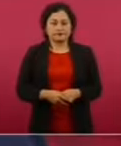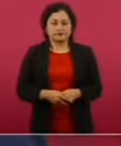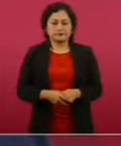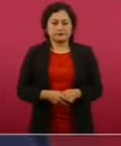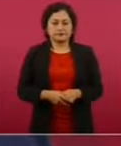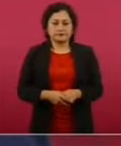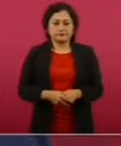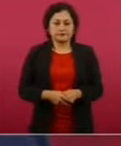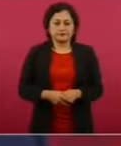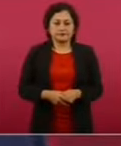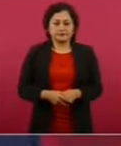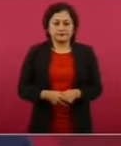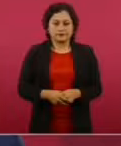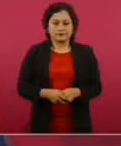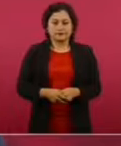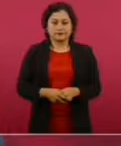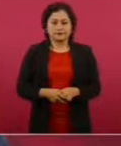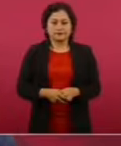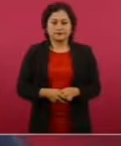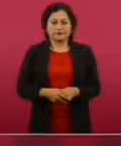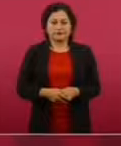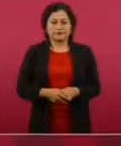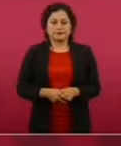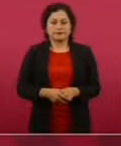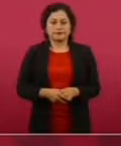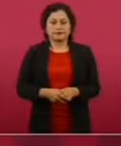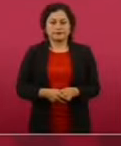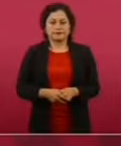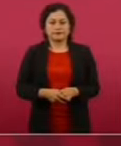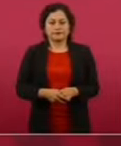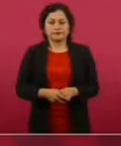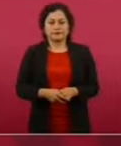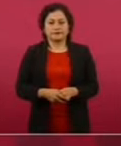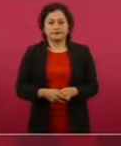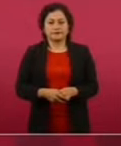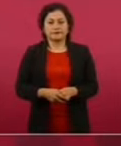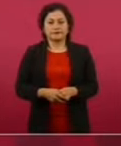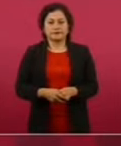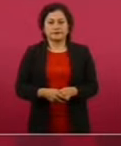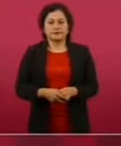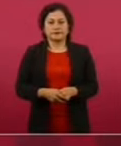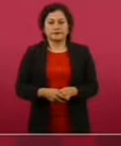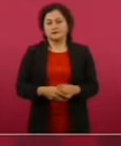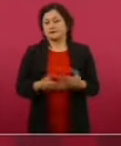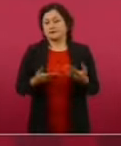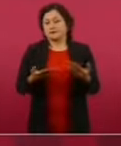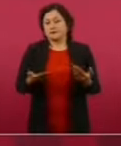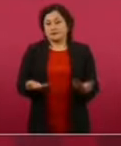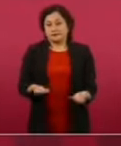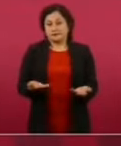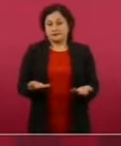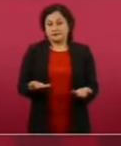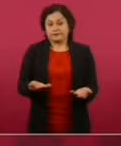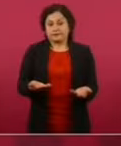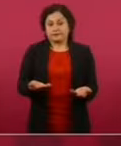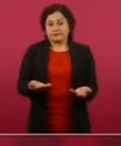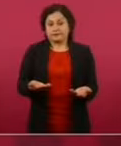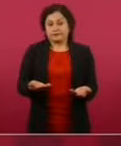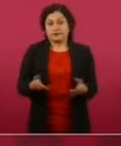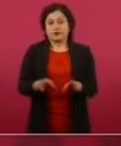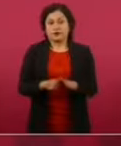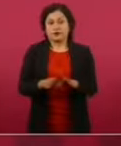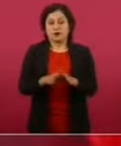no se vaya a decir que no son plurales,